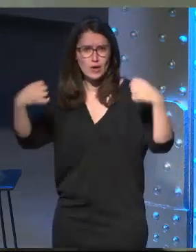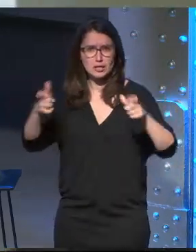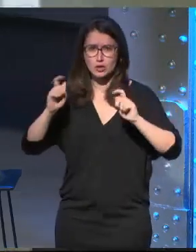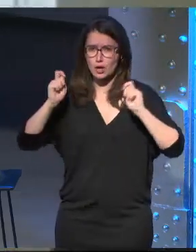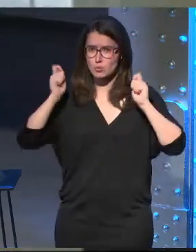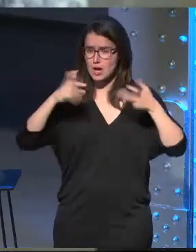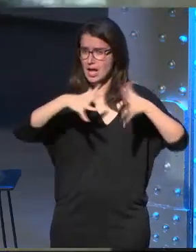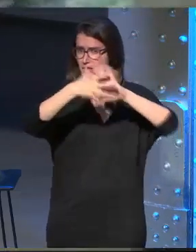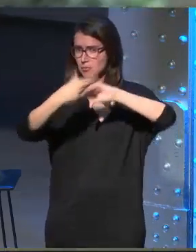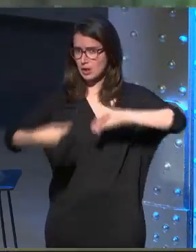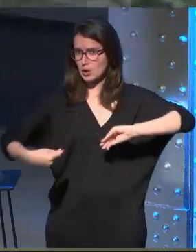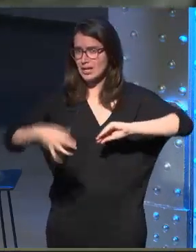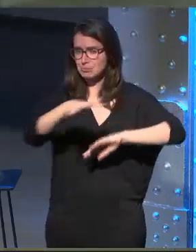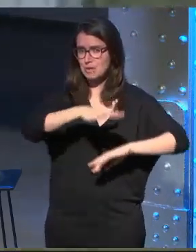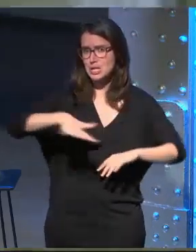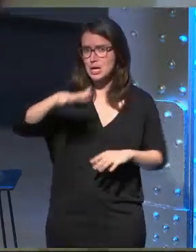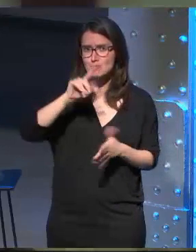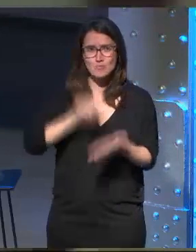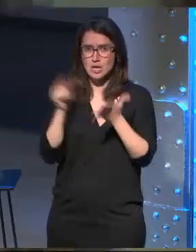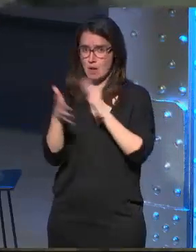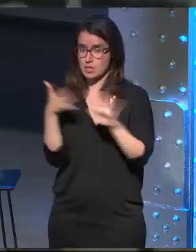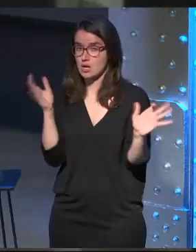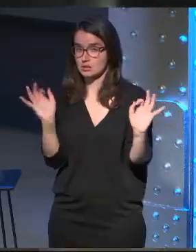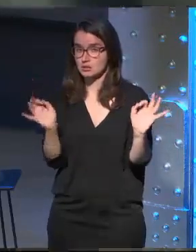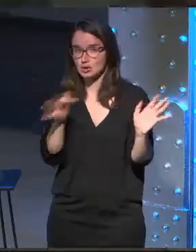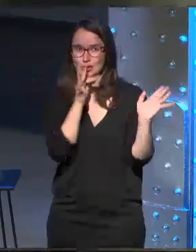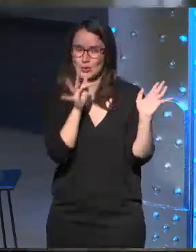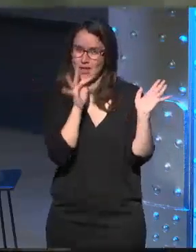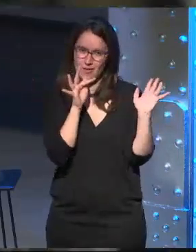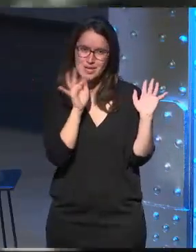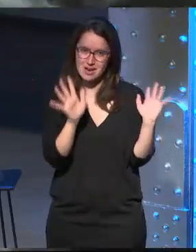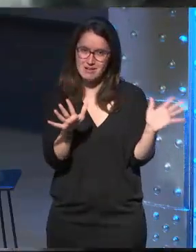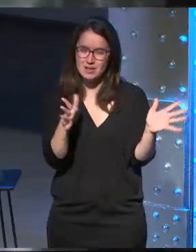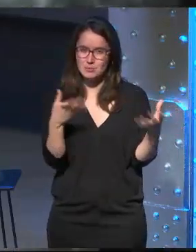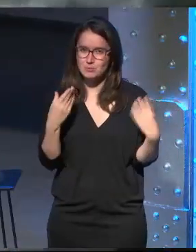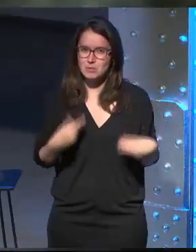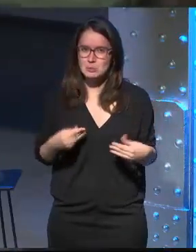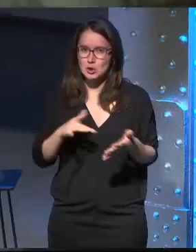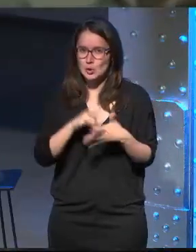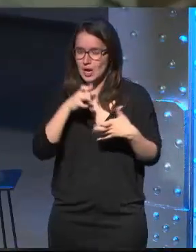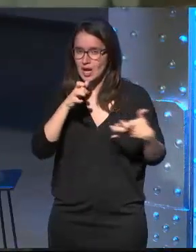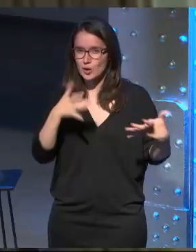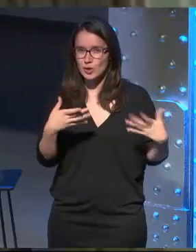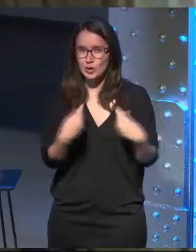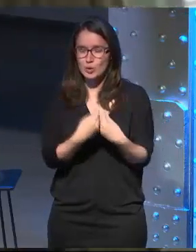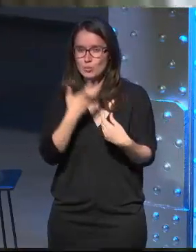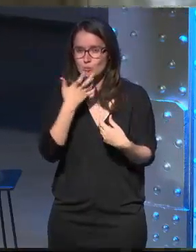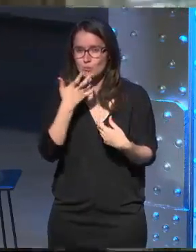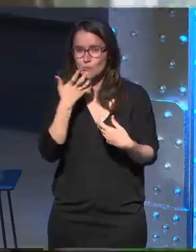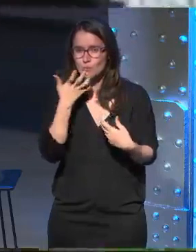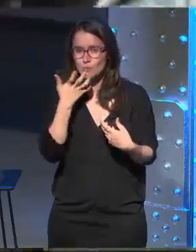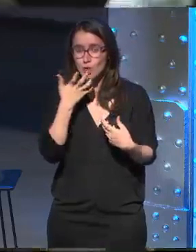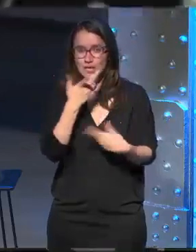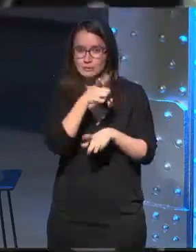capacidad de adaptación espacial muy muy rápida todavía no ¿vale? es lo mismo que pasa hoy en día por ejemplo con